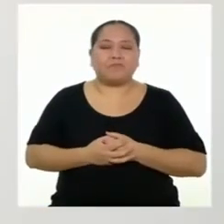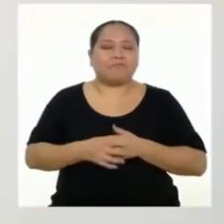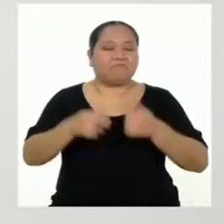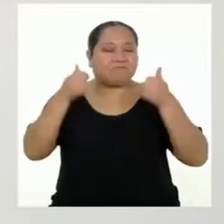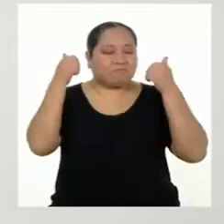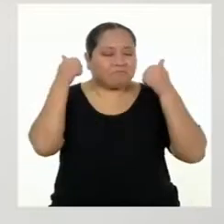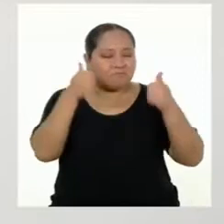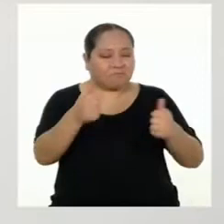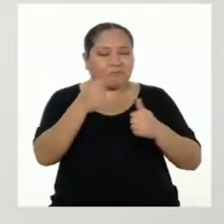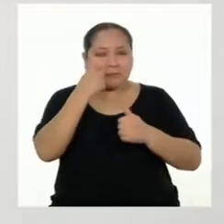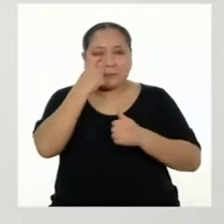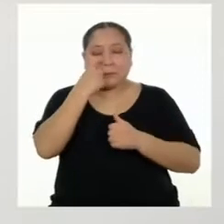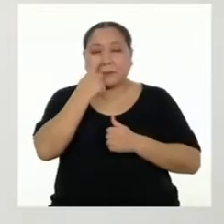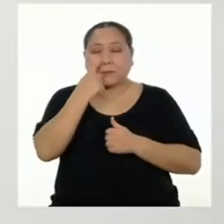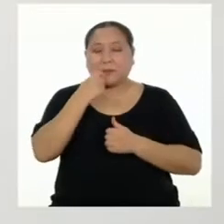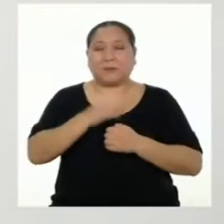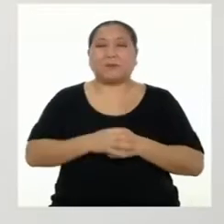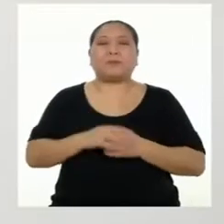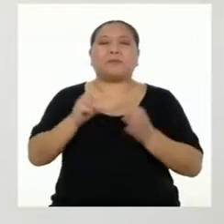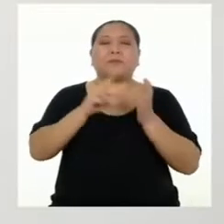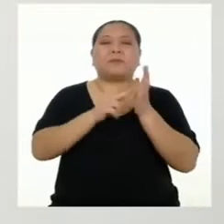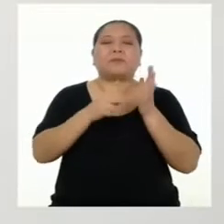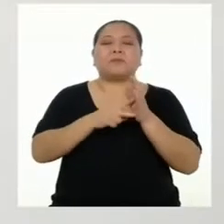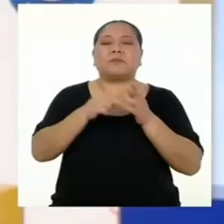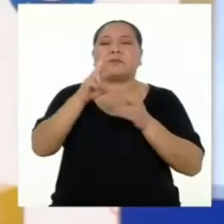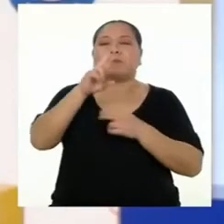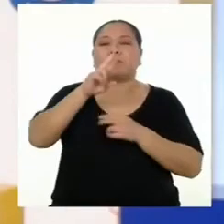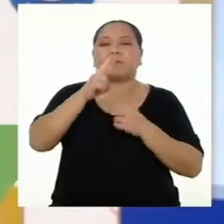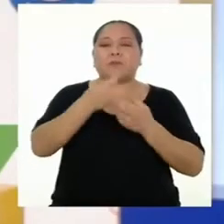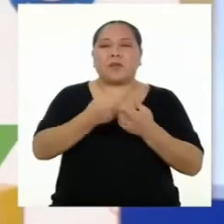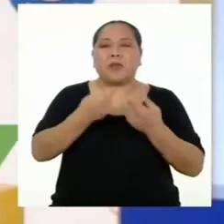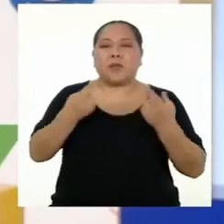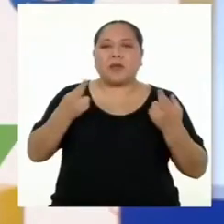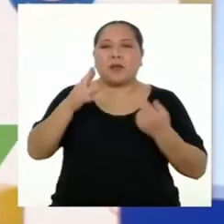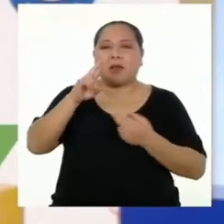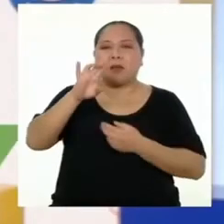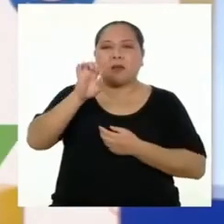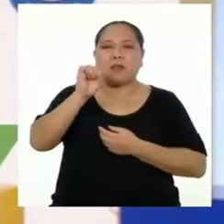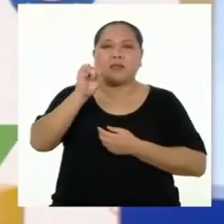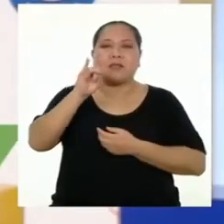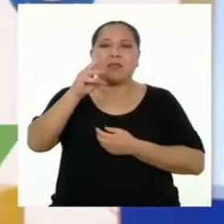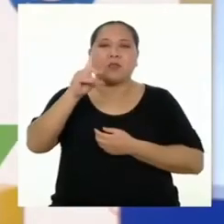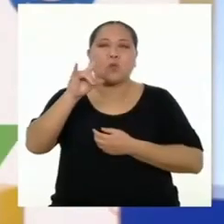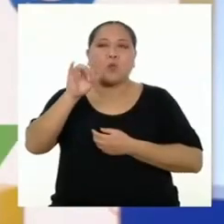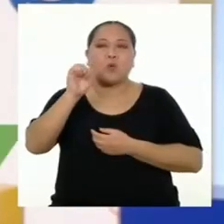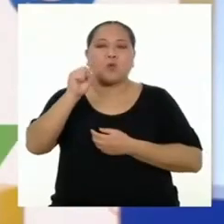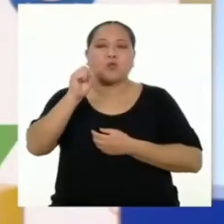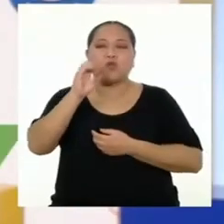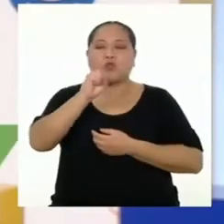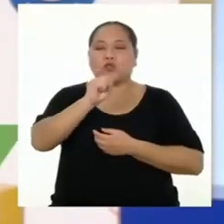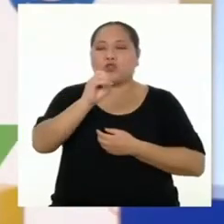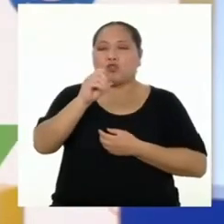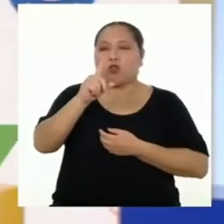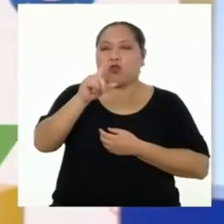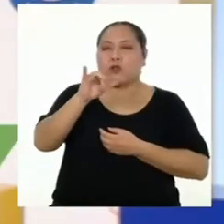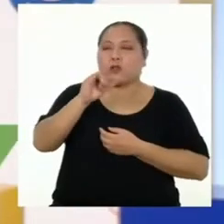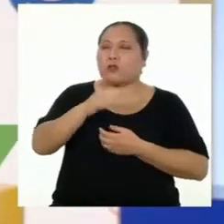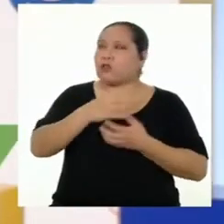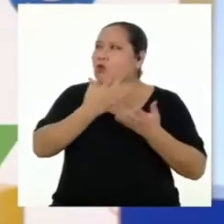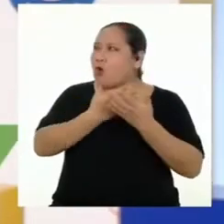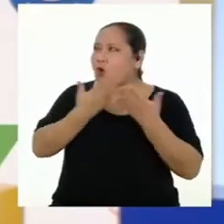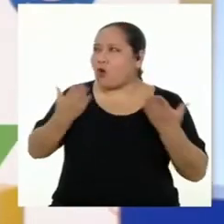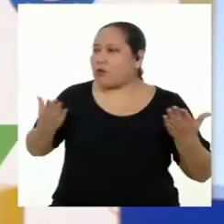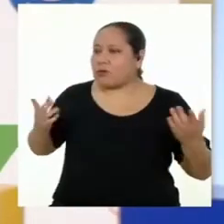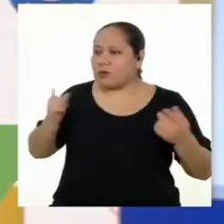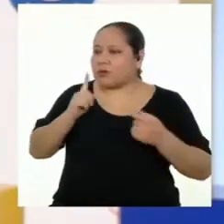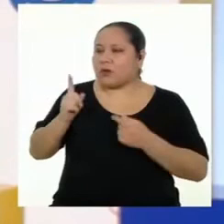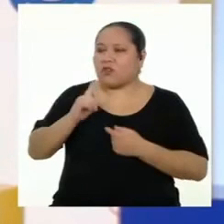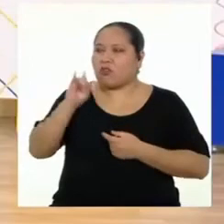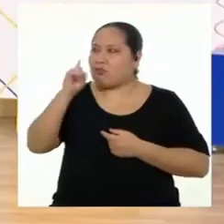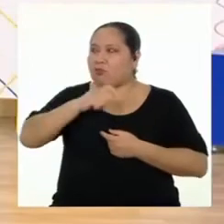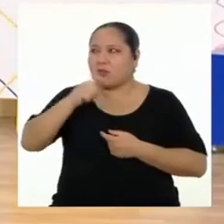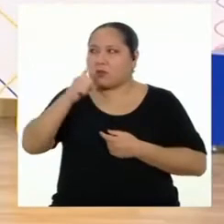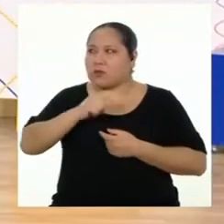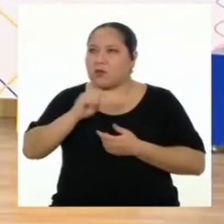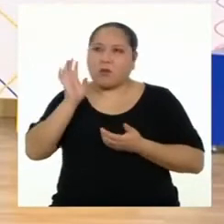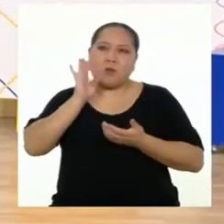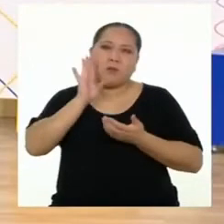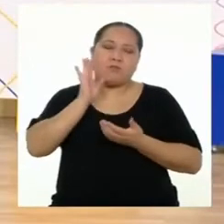Bien, ¿qué son los residuos sólidos? Todos los productos o sustancias que ya no necesitamos y desechamos.